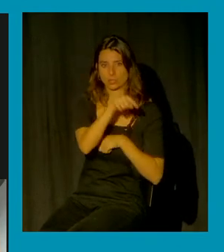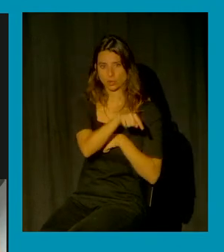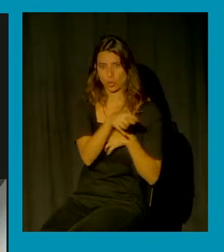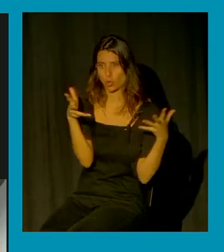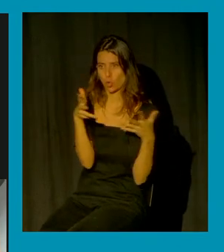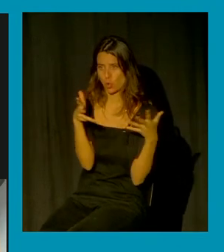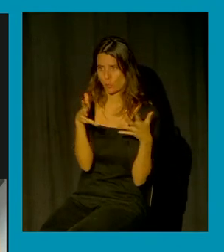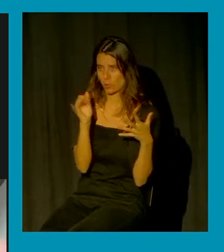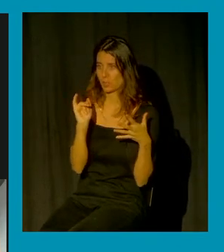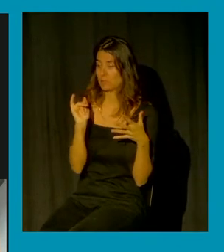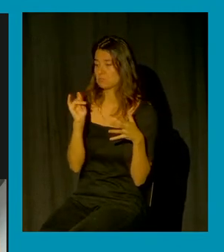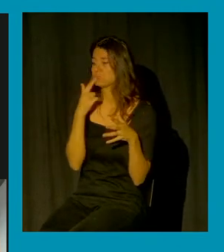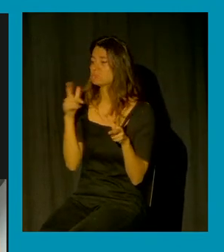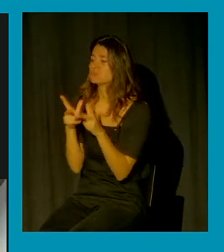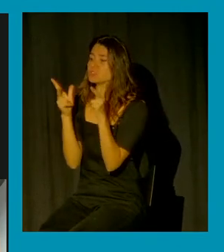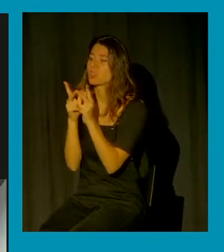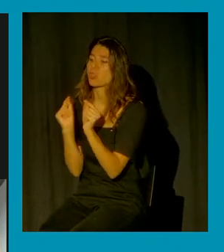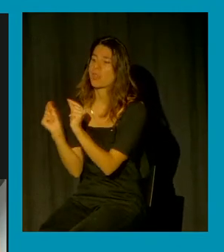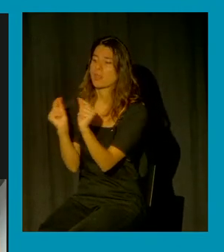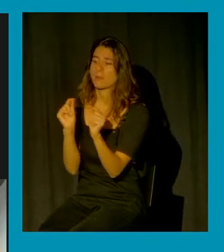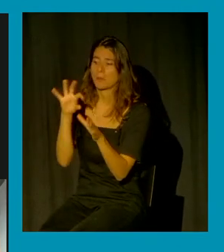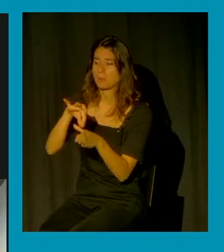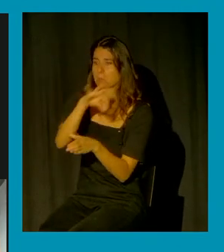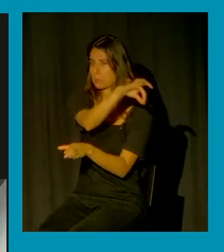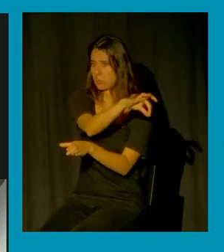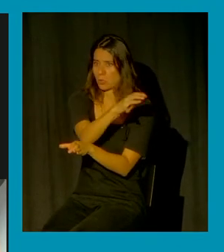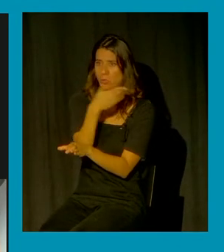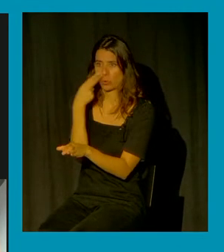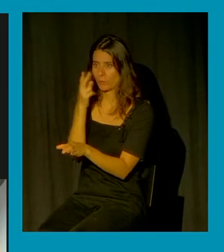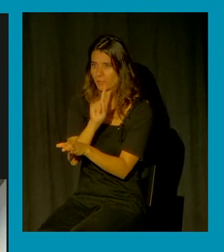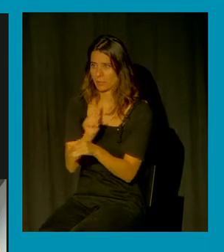expulsamos del conjunto social y cómo les expulsamos de los hombres ¿no?